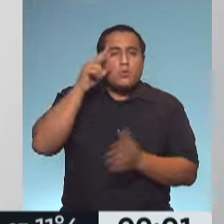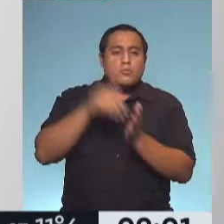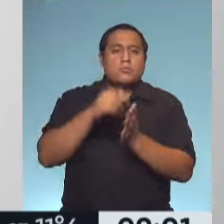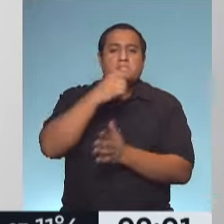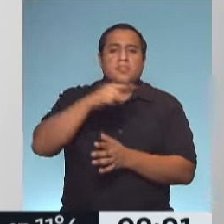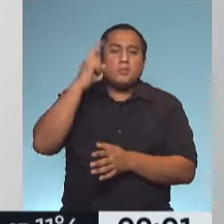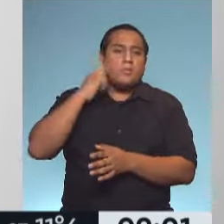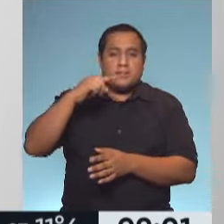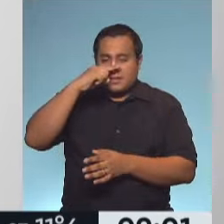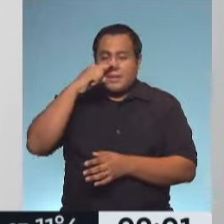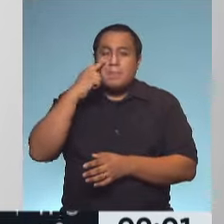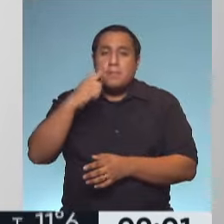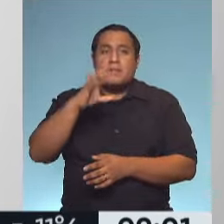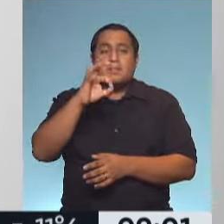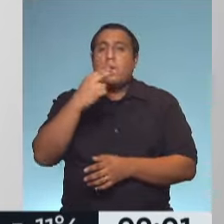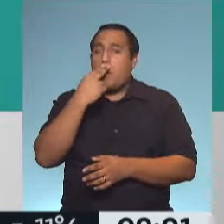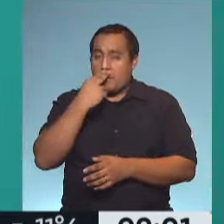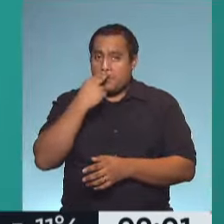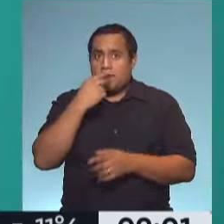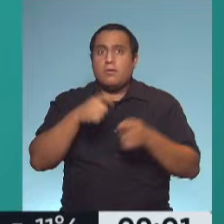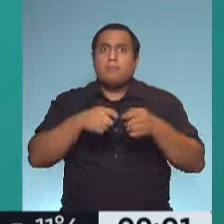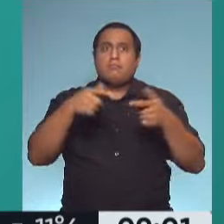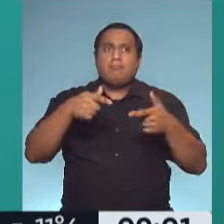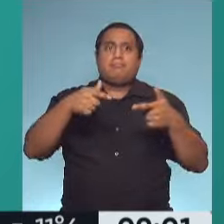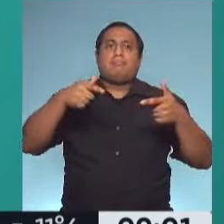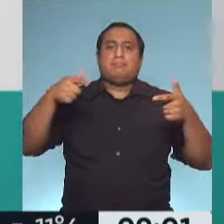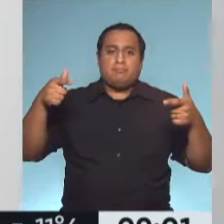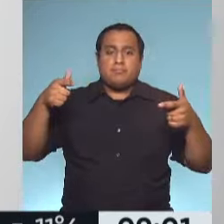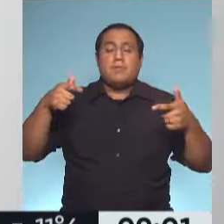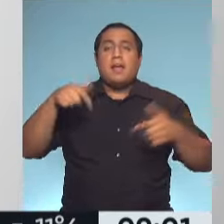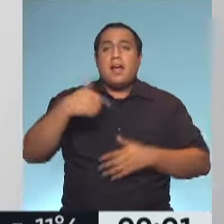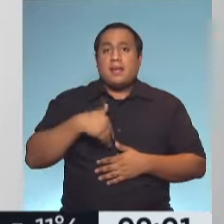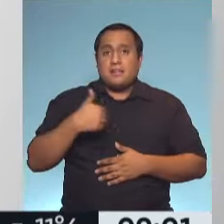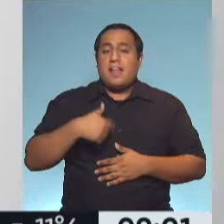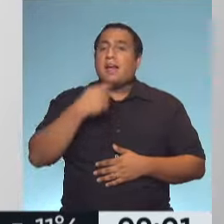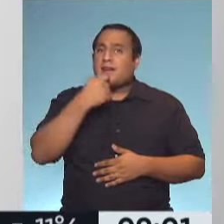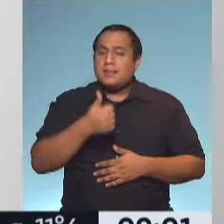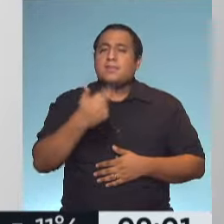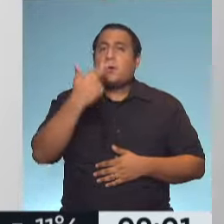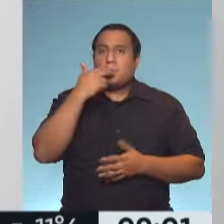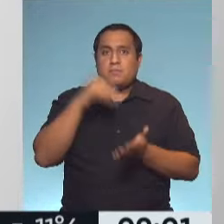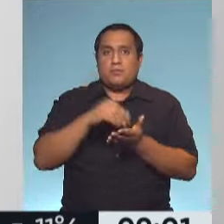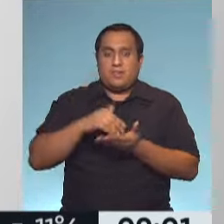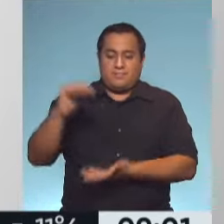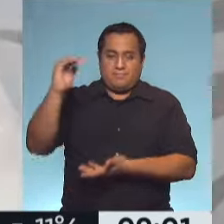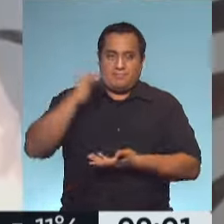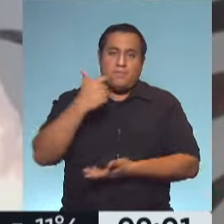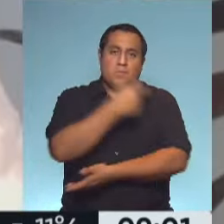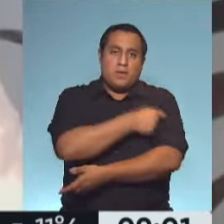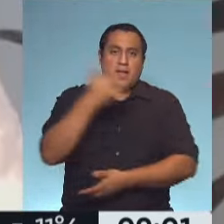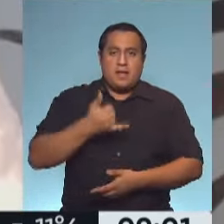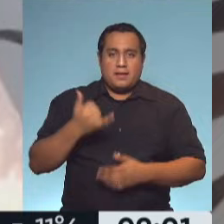.197.011 y sigue creciendo y recordemos que en el país estamos ya cerca de las 11 millones de dosis.